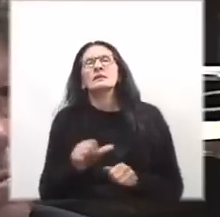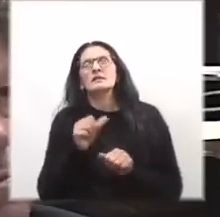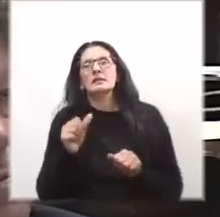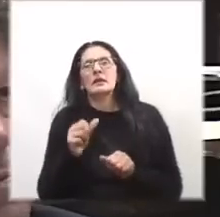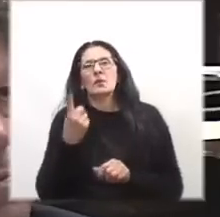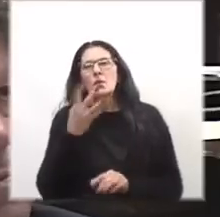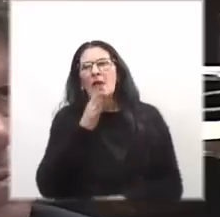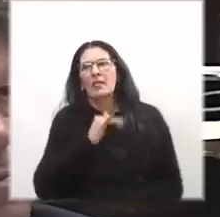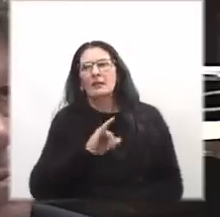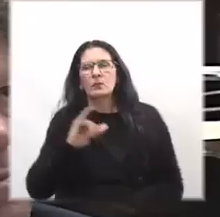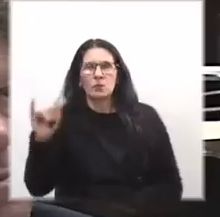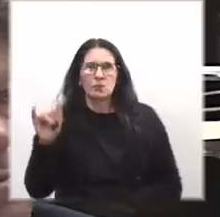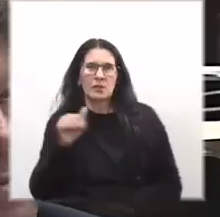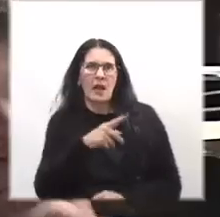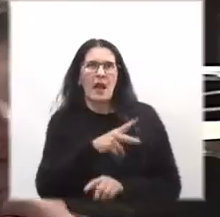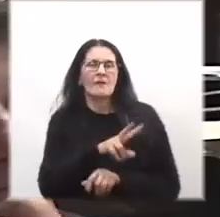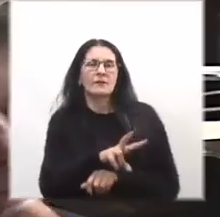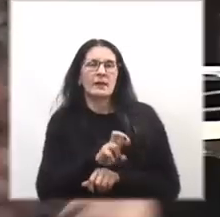por extorsión.